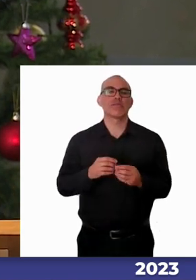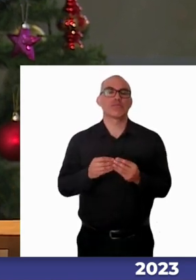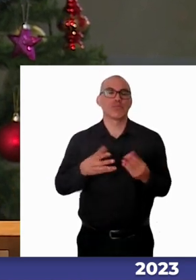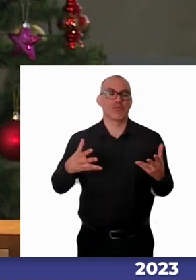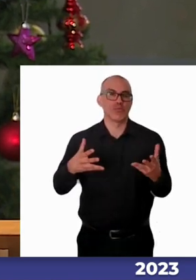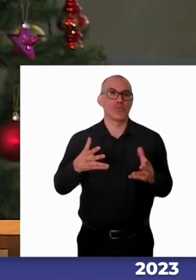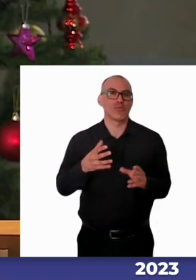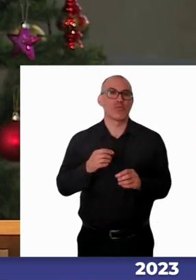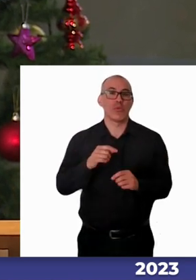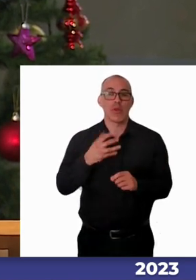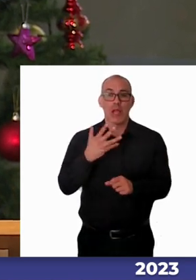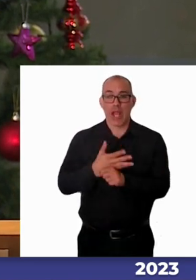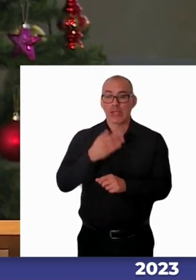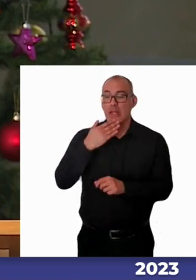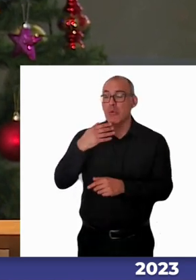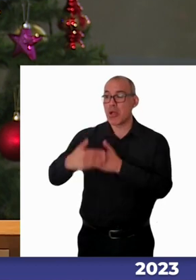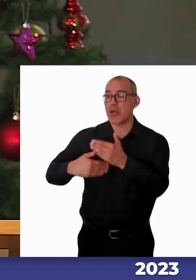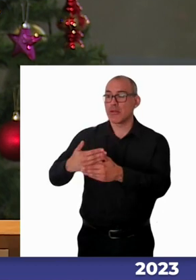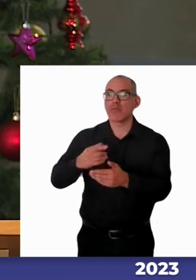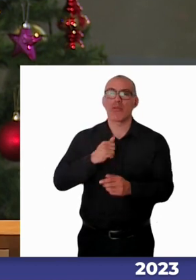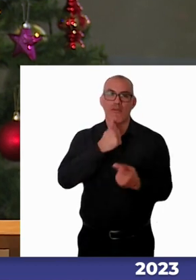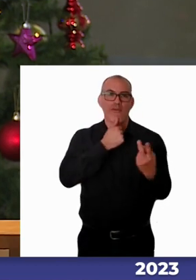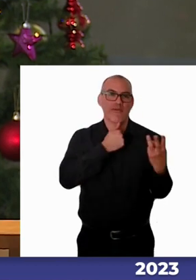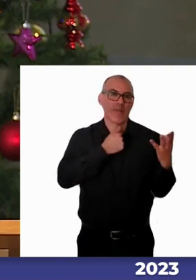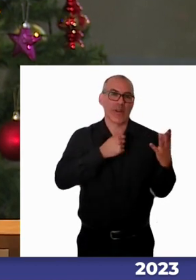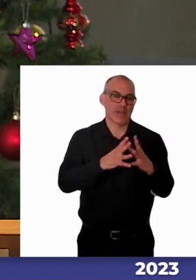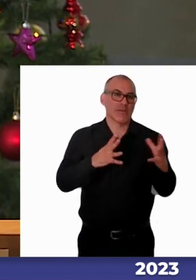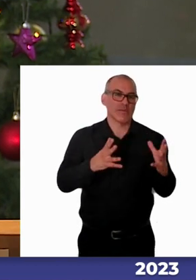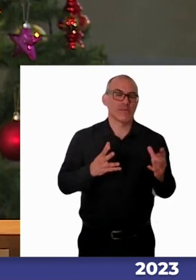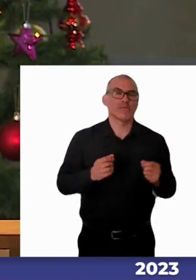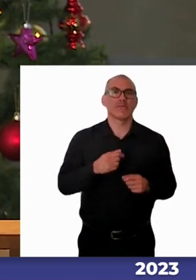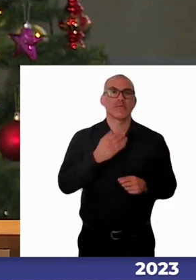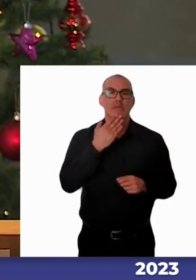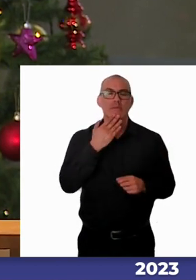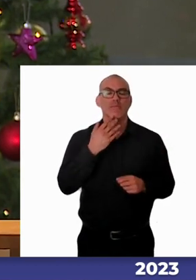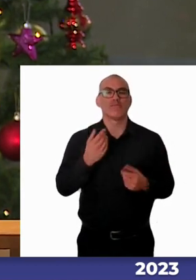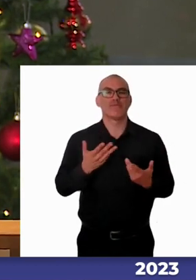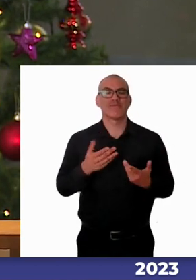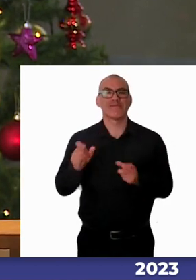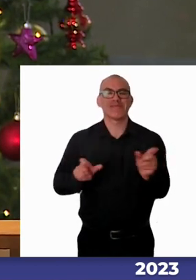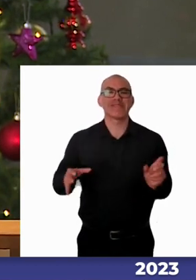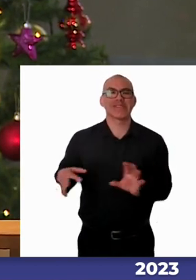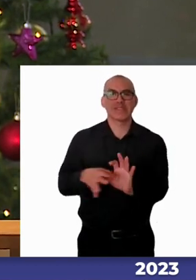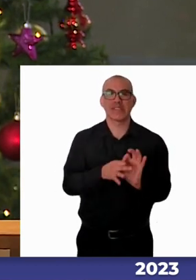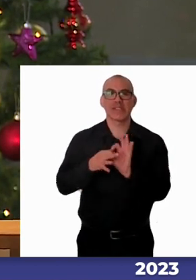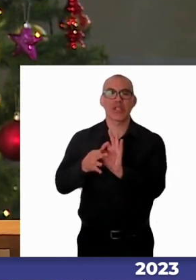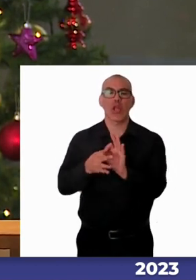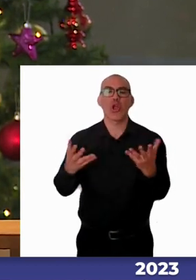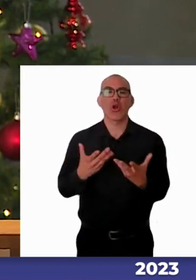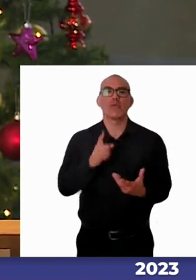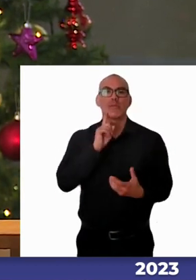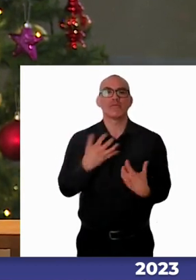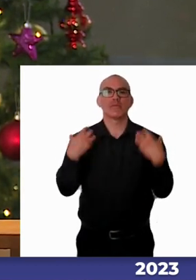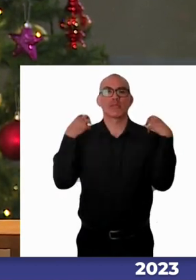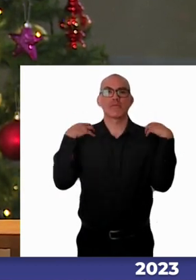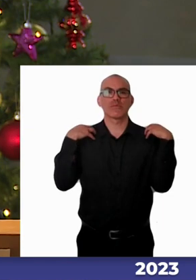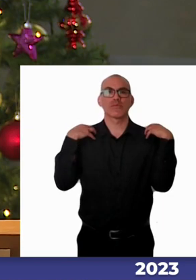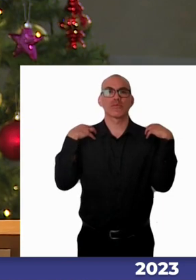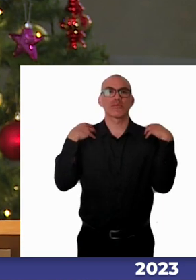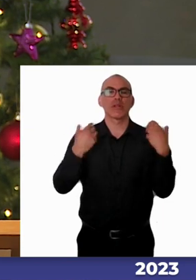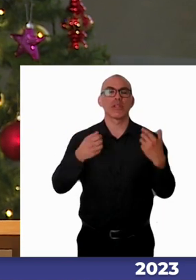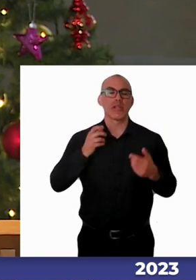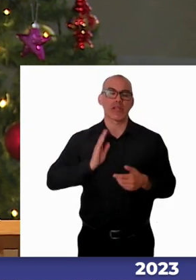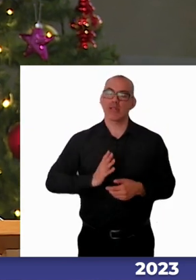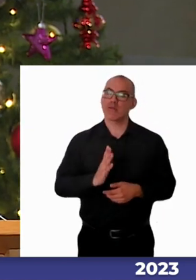superar en la esfera pública y en la sociedad en su conjunto. Y estas deben ser abordadas, sin duda, con la mayor celeridad posible.